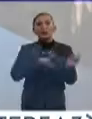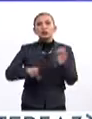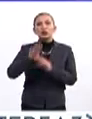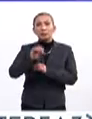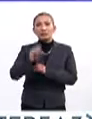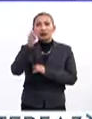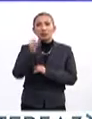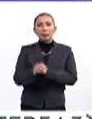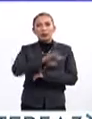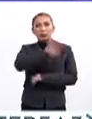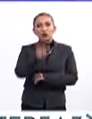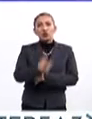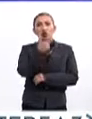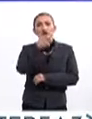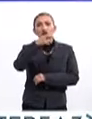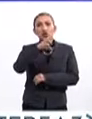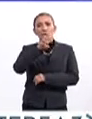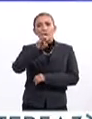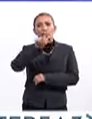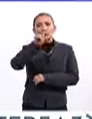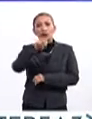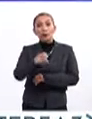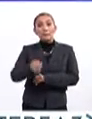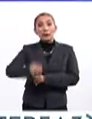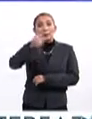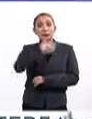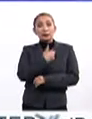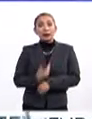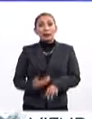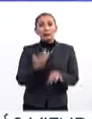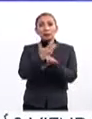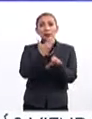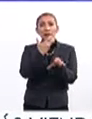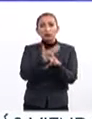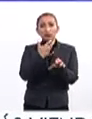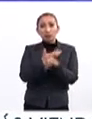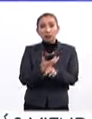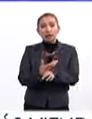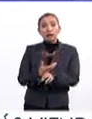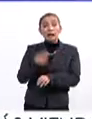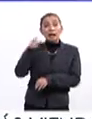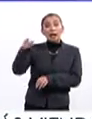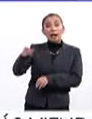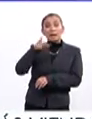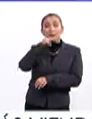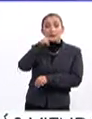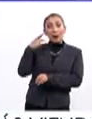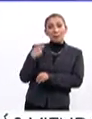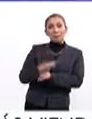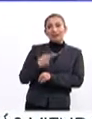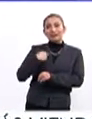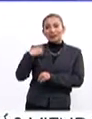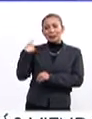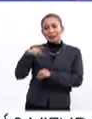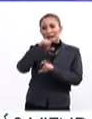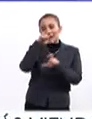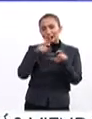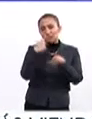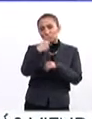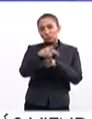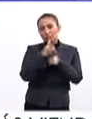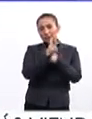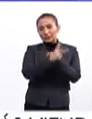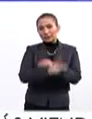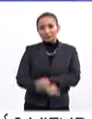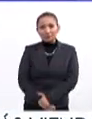En 1799 falleció George Washington, primer presidente de los Estados Unidos, considerado el padre de la patria